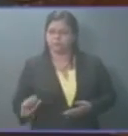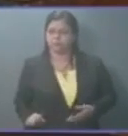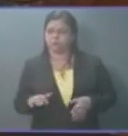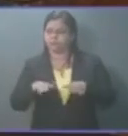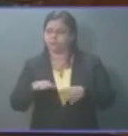presidente.